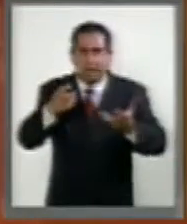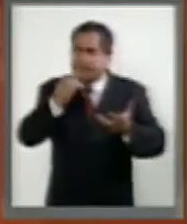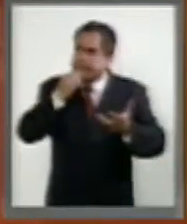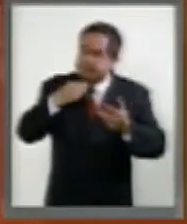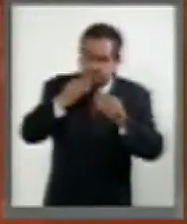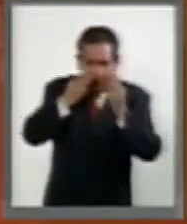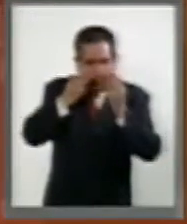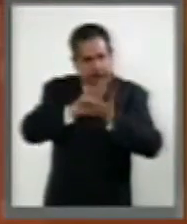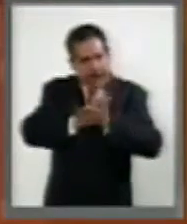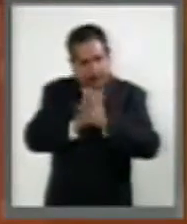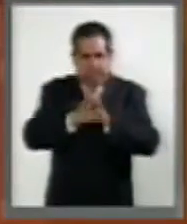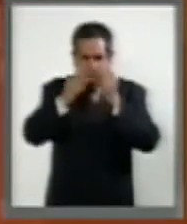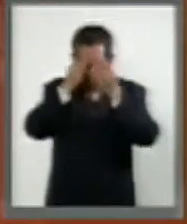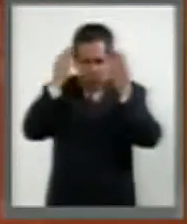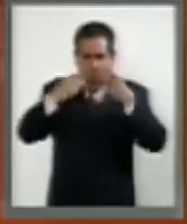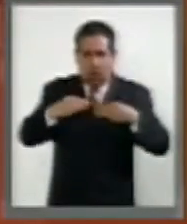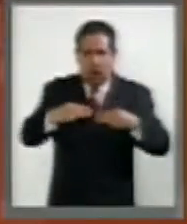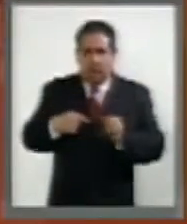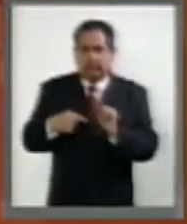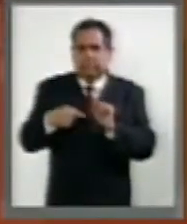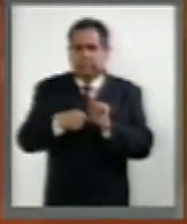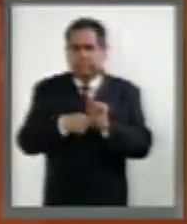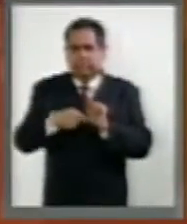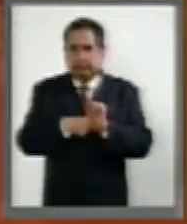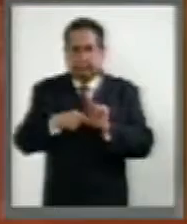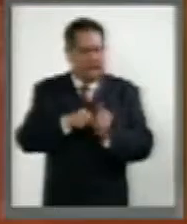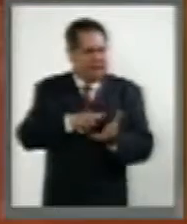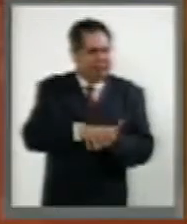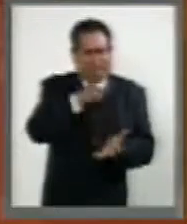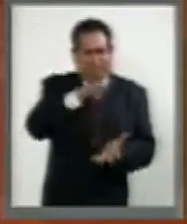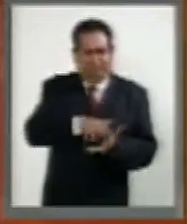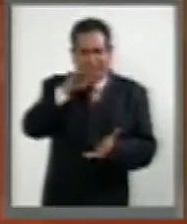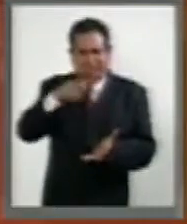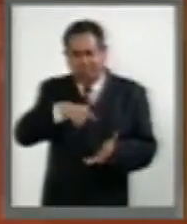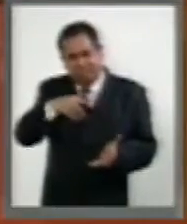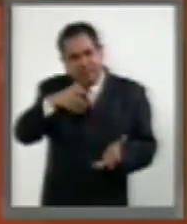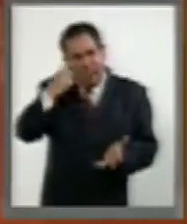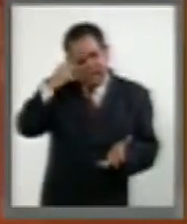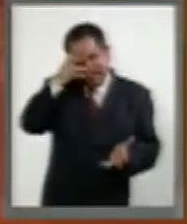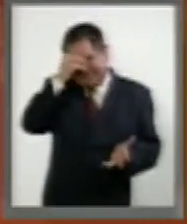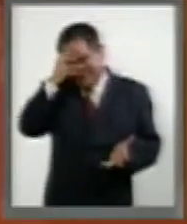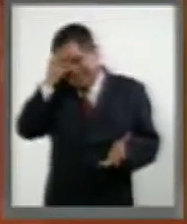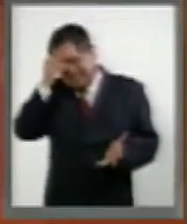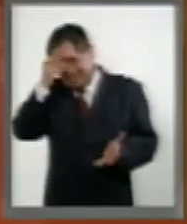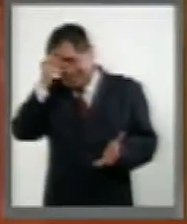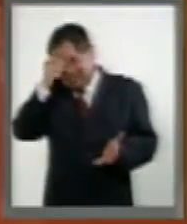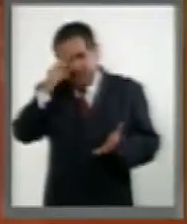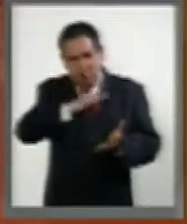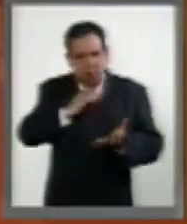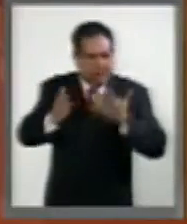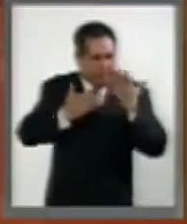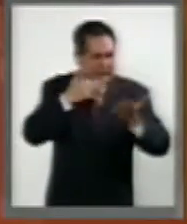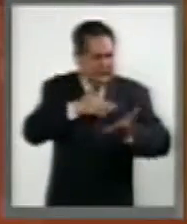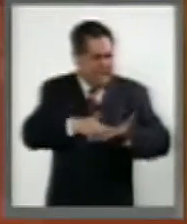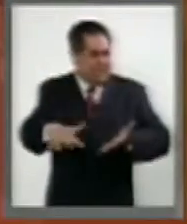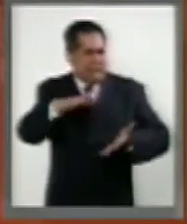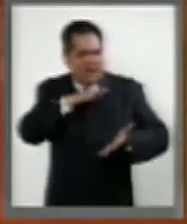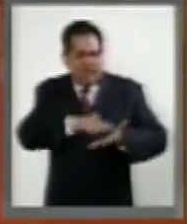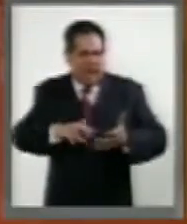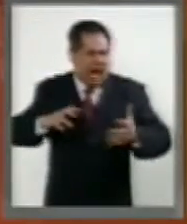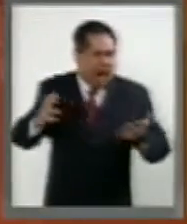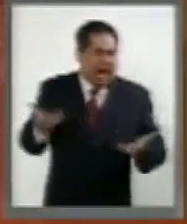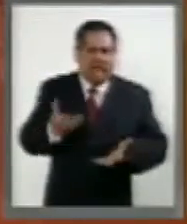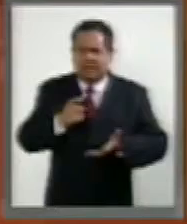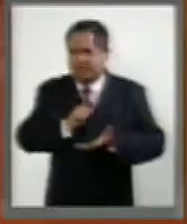para esconder ahí toda esta capacidad y toda esta posibilidad de leer, de crear,